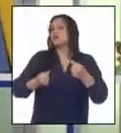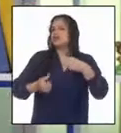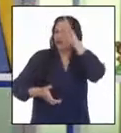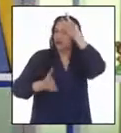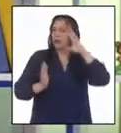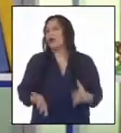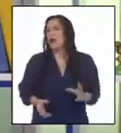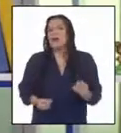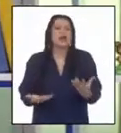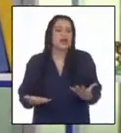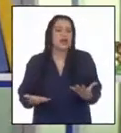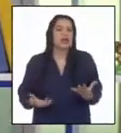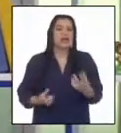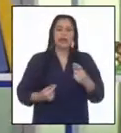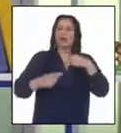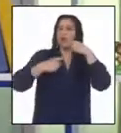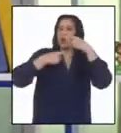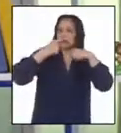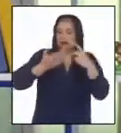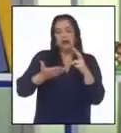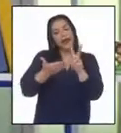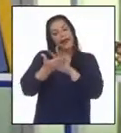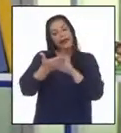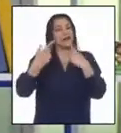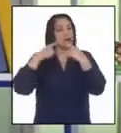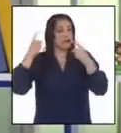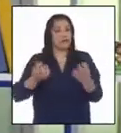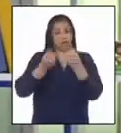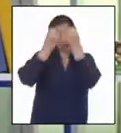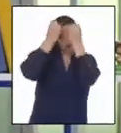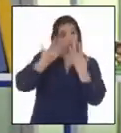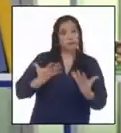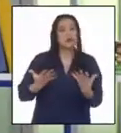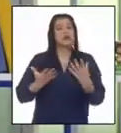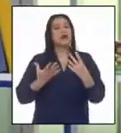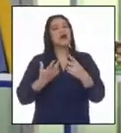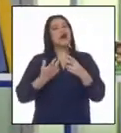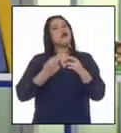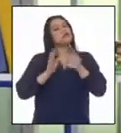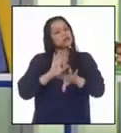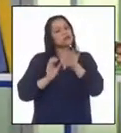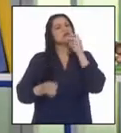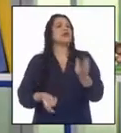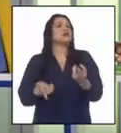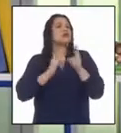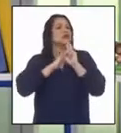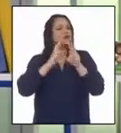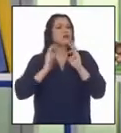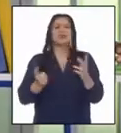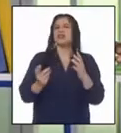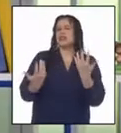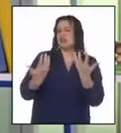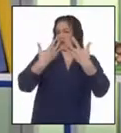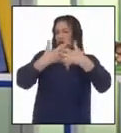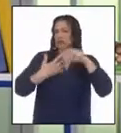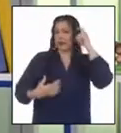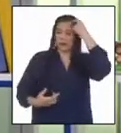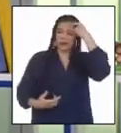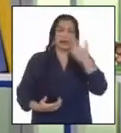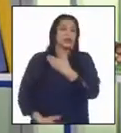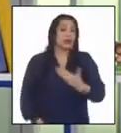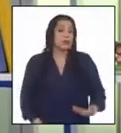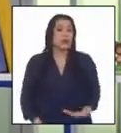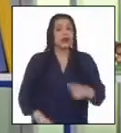En nuestras conversaciones diarias y a través de la lectura de diversas fuentes, encontramos respuestas asociadas a políticas de Estado, condiciones